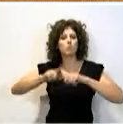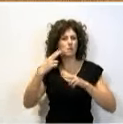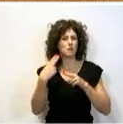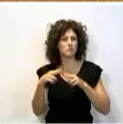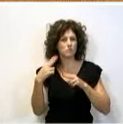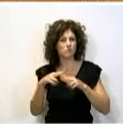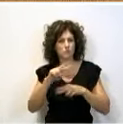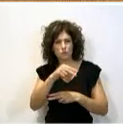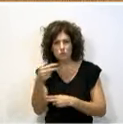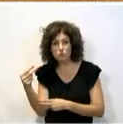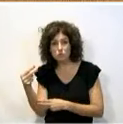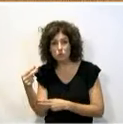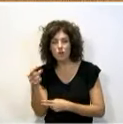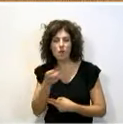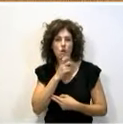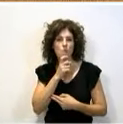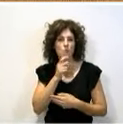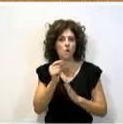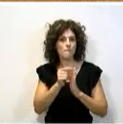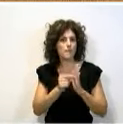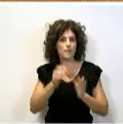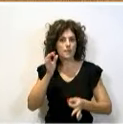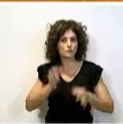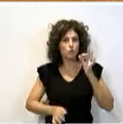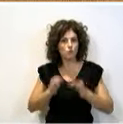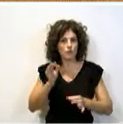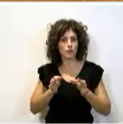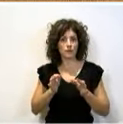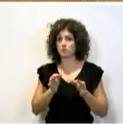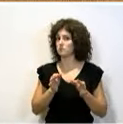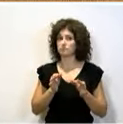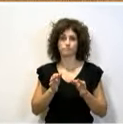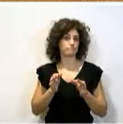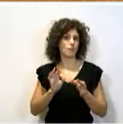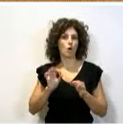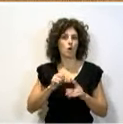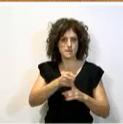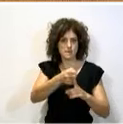resuelven con medidas jurídicas, con medidas represivas.